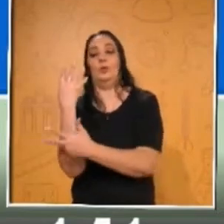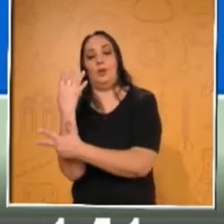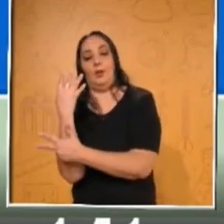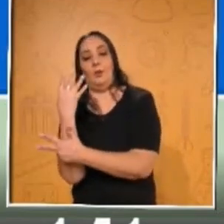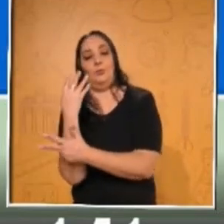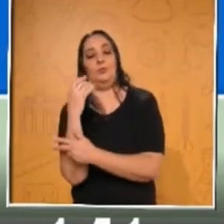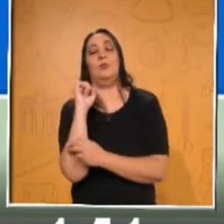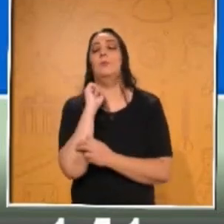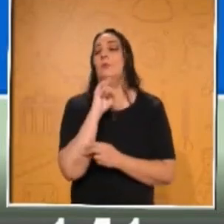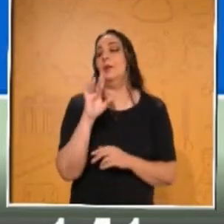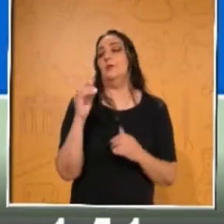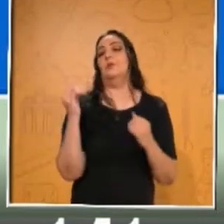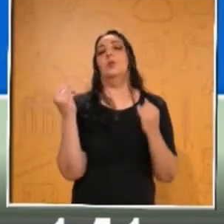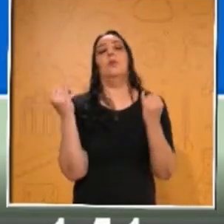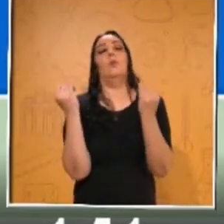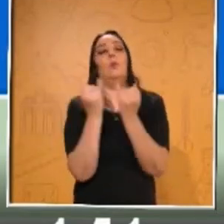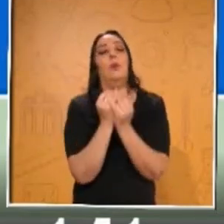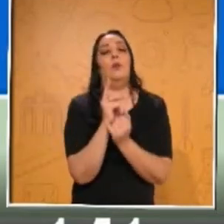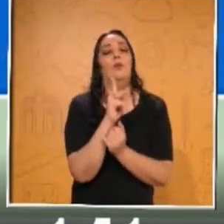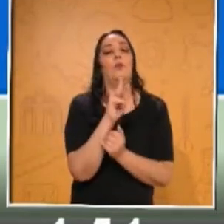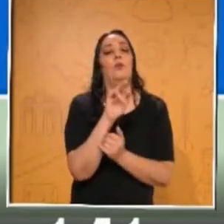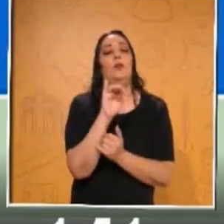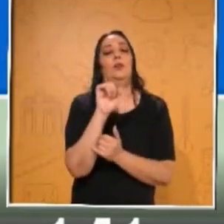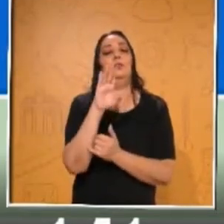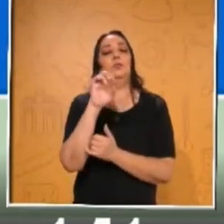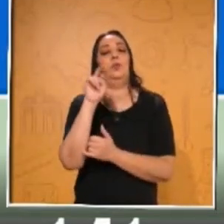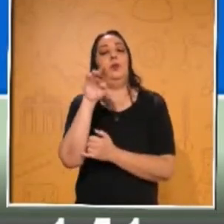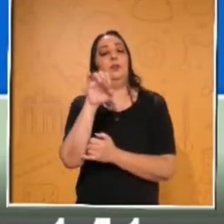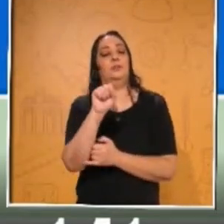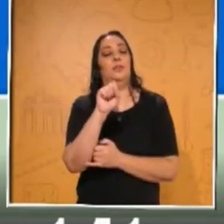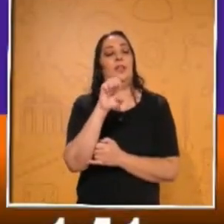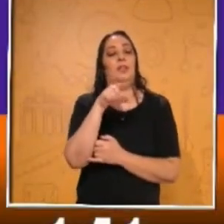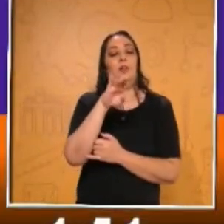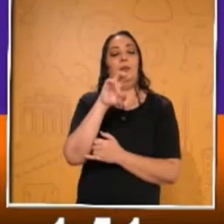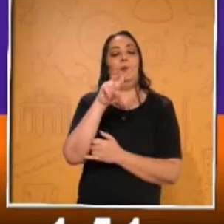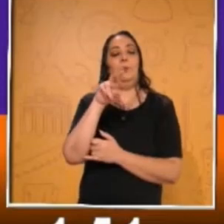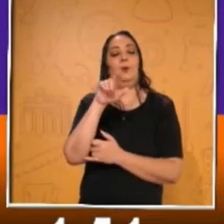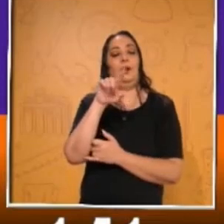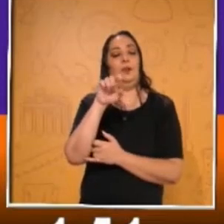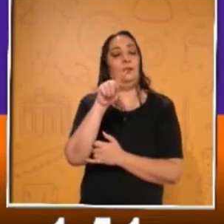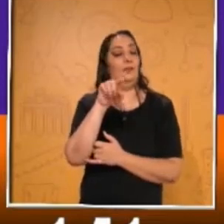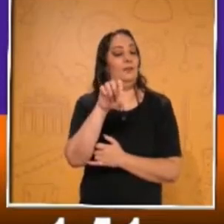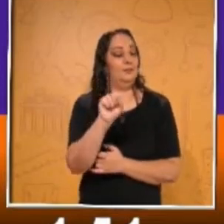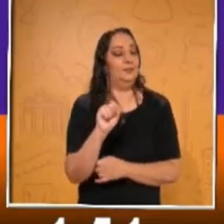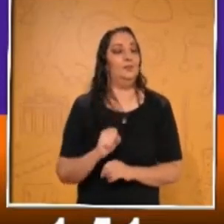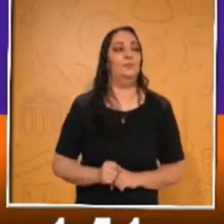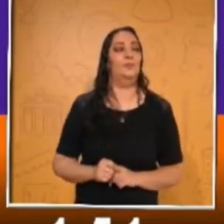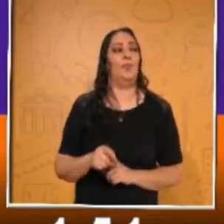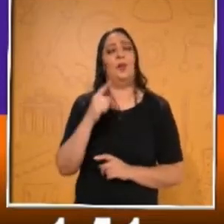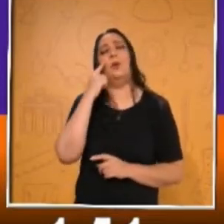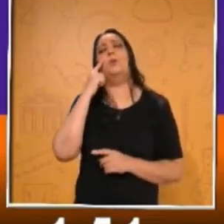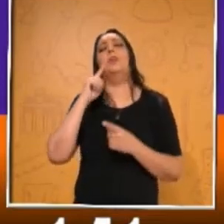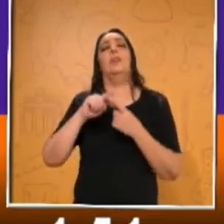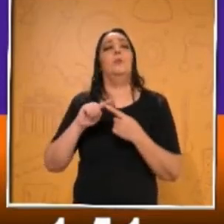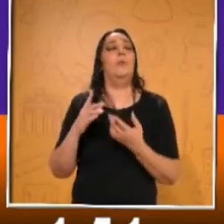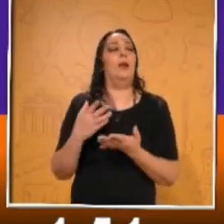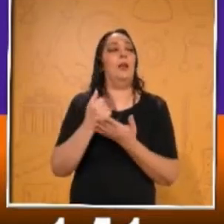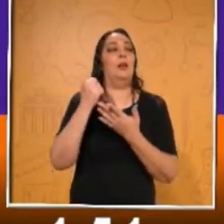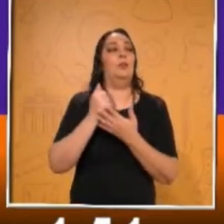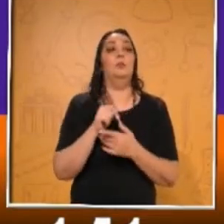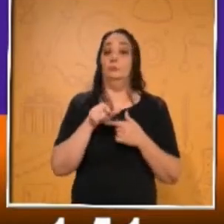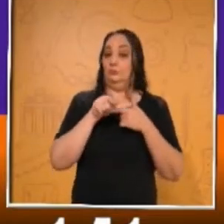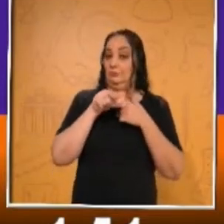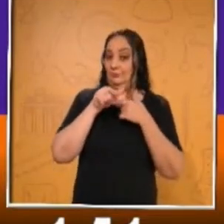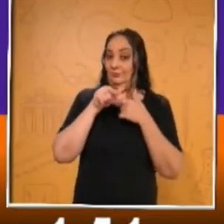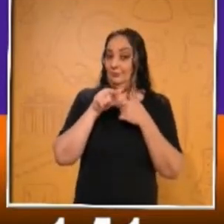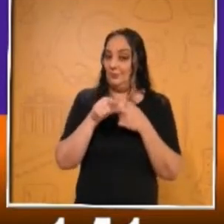fracciones equivalentes. La que sigue, maestra Judith, ¿me ayuda, La que sigue es... Vamos a ver los ganadores primero. Bueno, vamos tablita. Sigue ahí